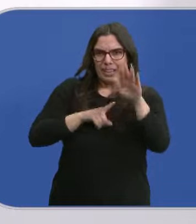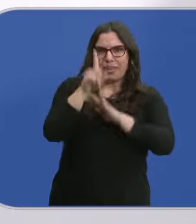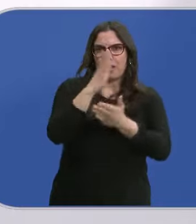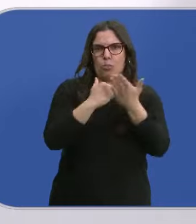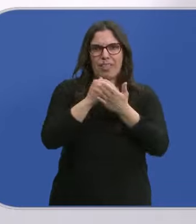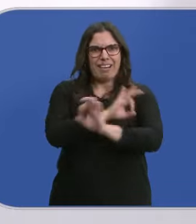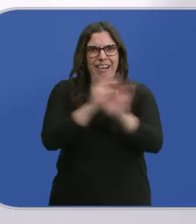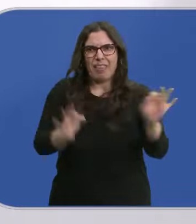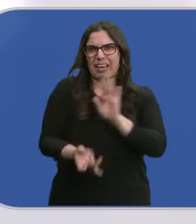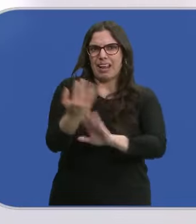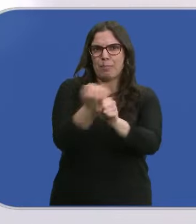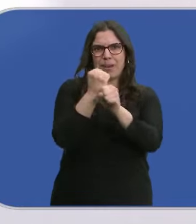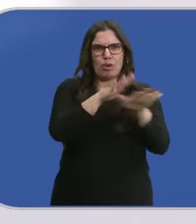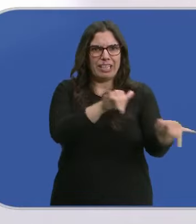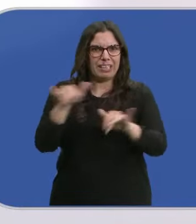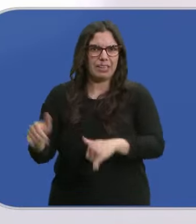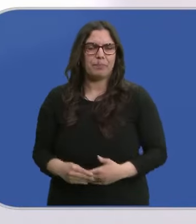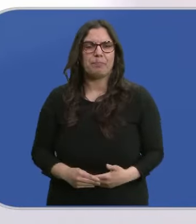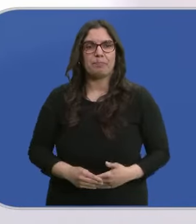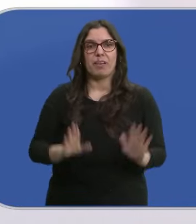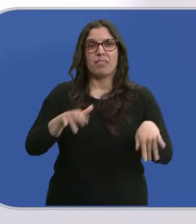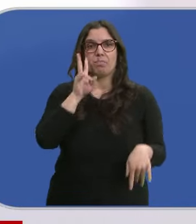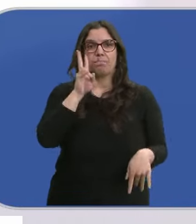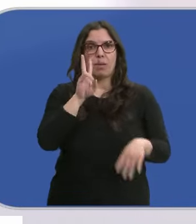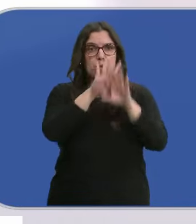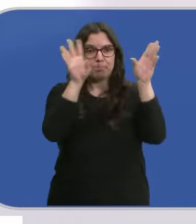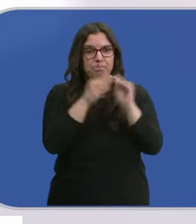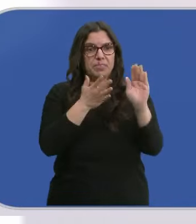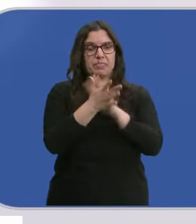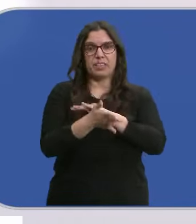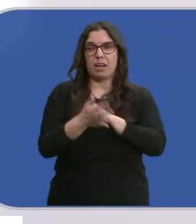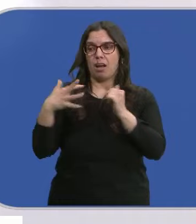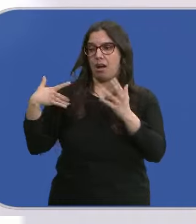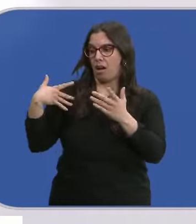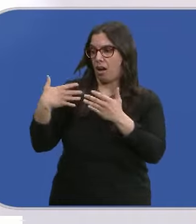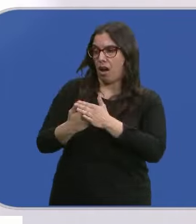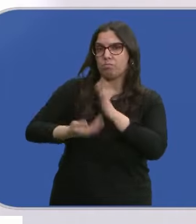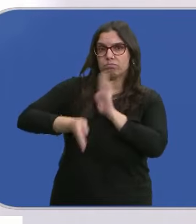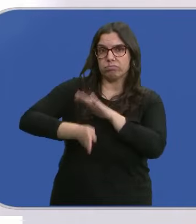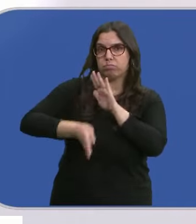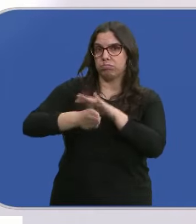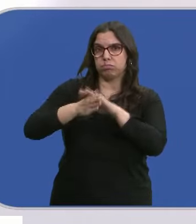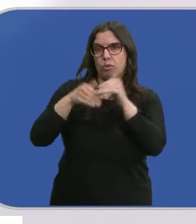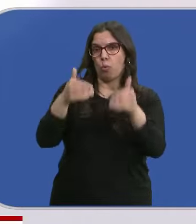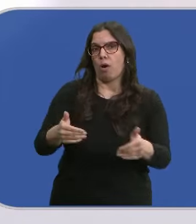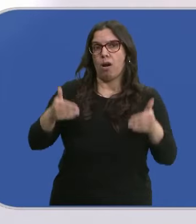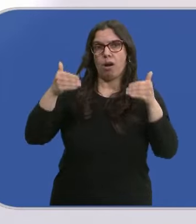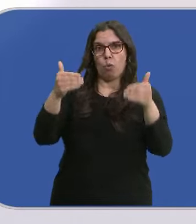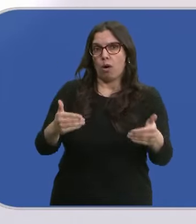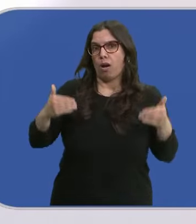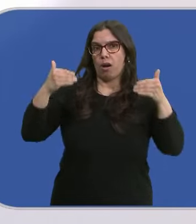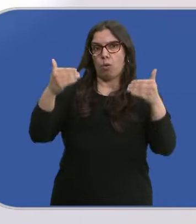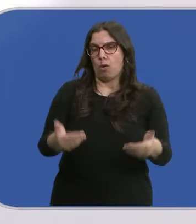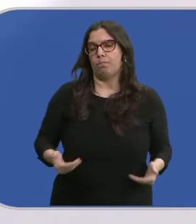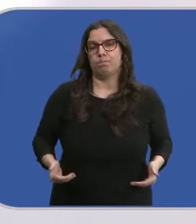nuestra comunidad ni generar empleo. Vemos que al final es una continuidad de todo lo que ha venido haciendo Castilla y León